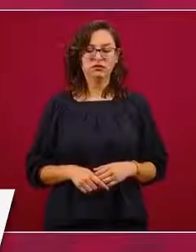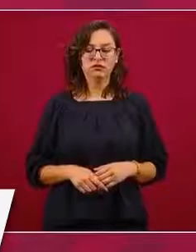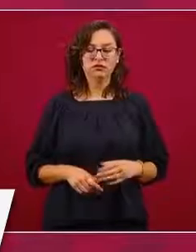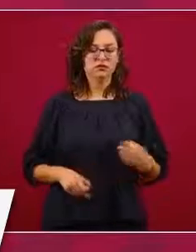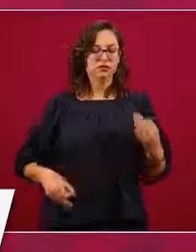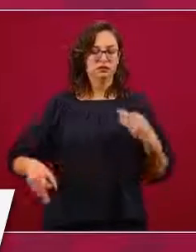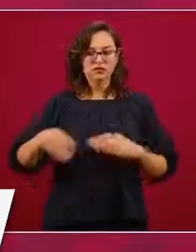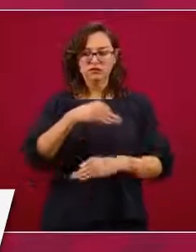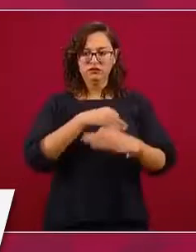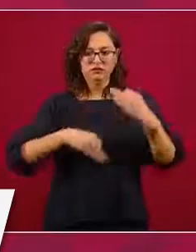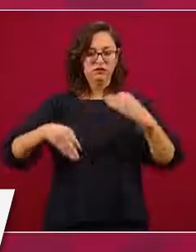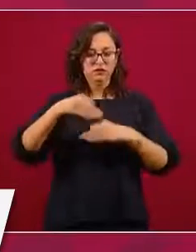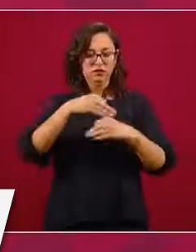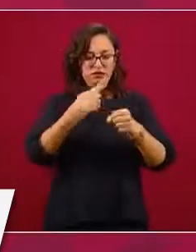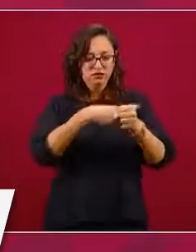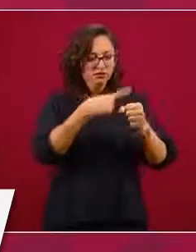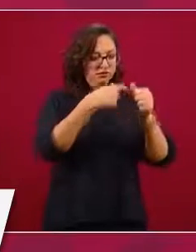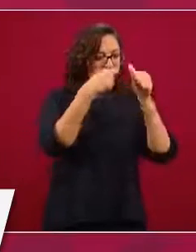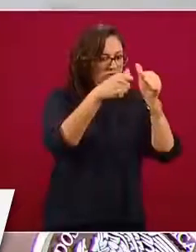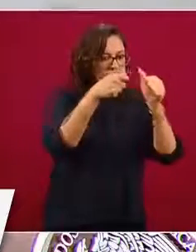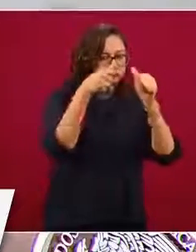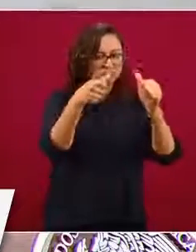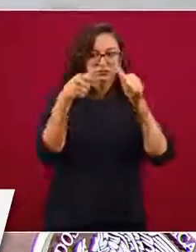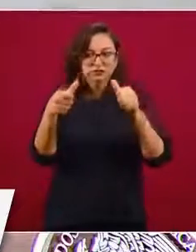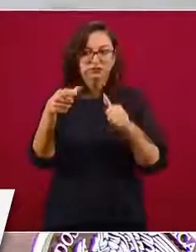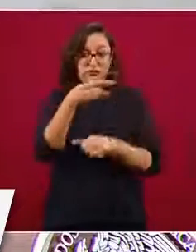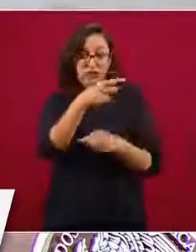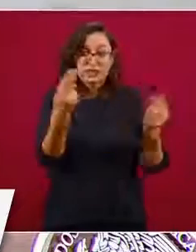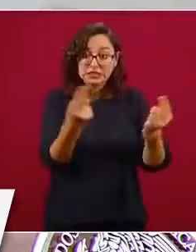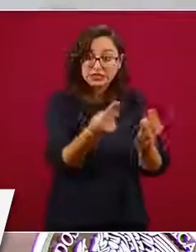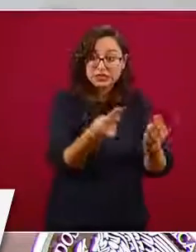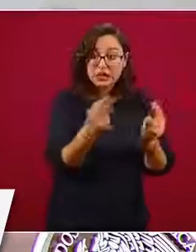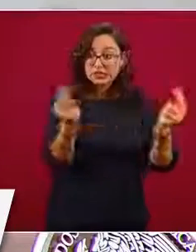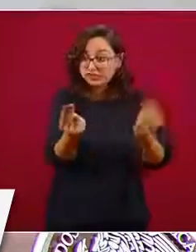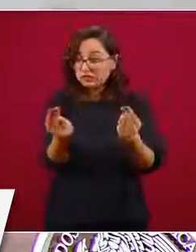para atender a los enfermos, es el que lo necesite, a todos. Trabajados. libros. F. No. Ed.